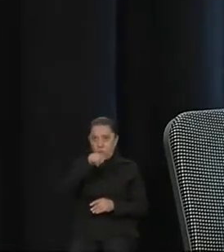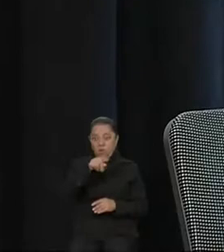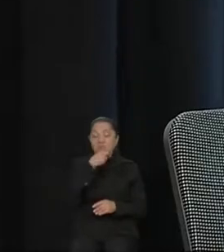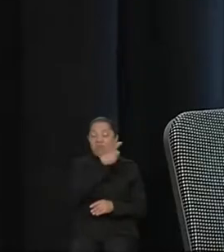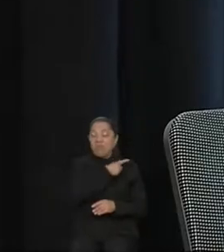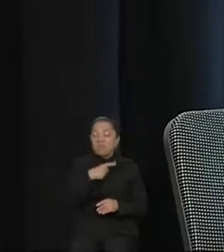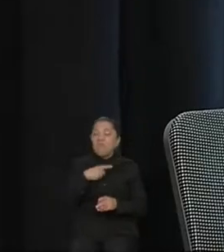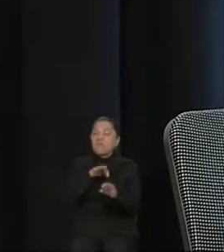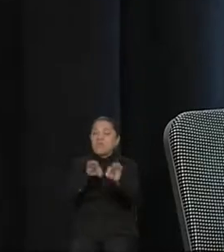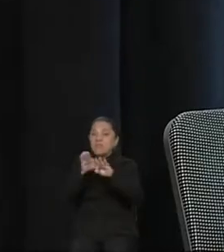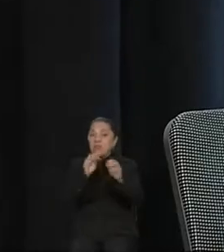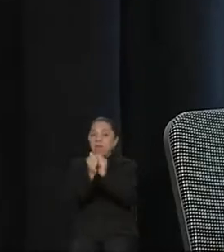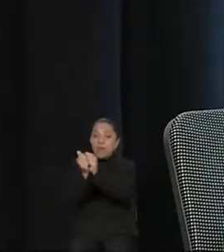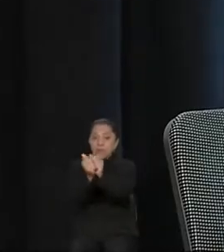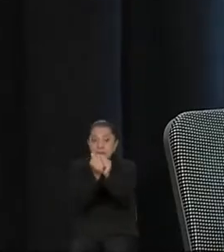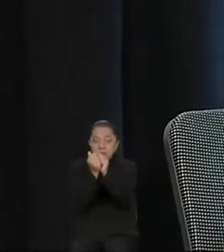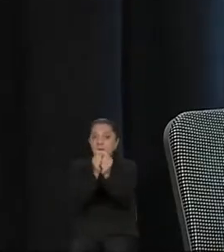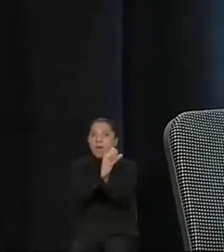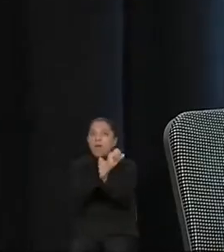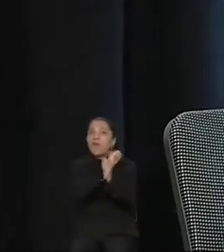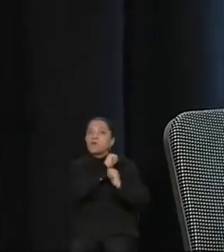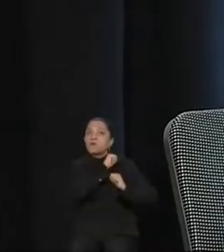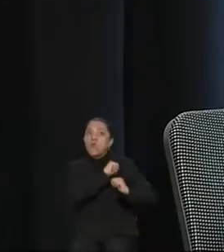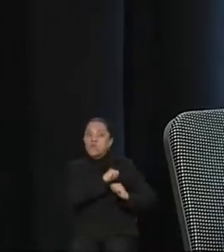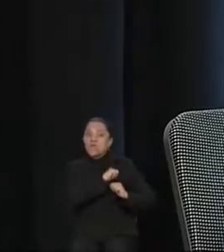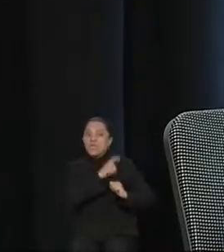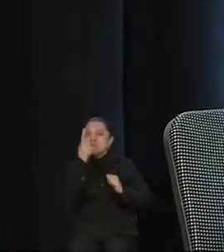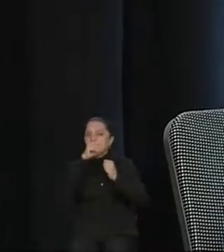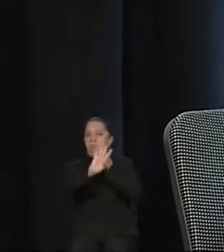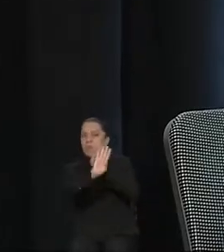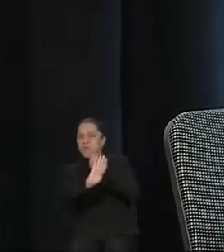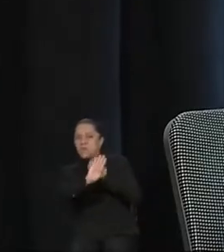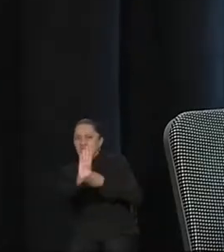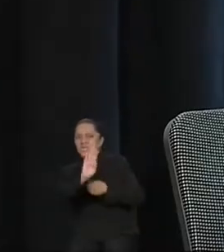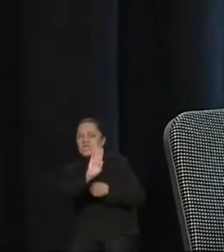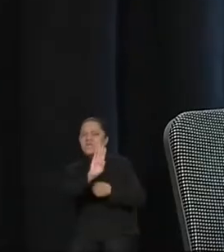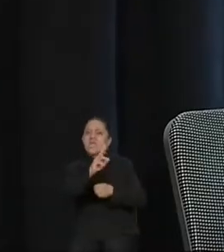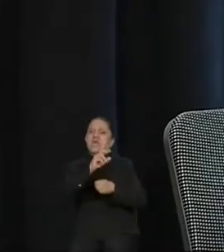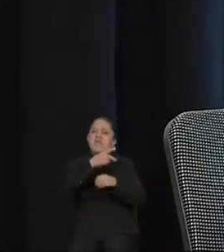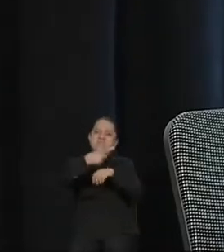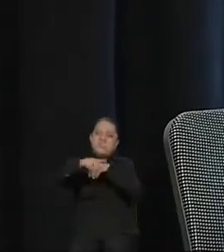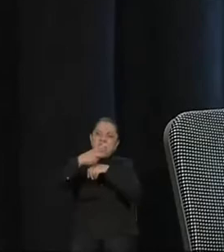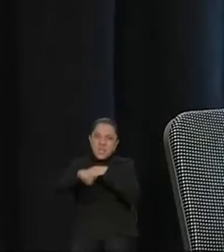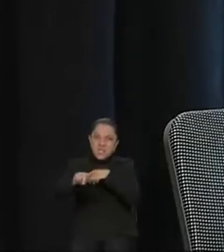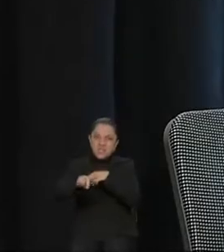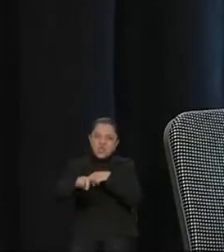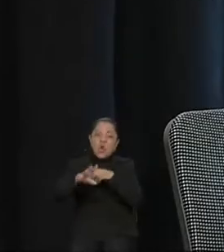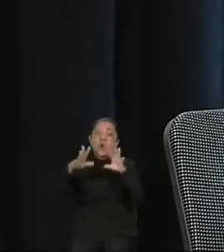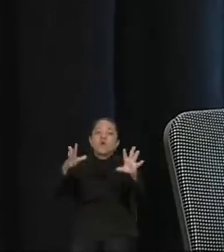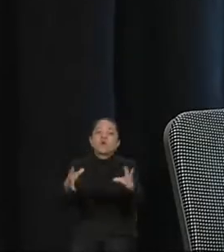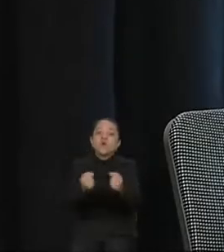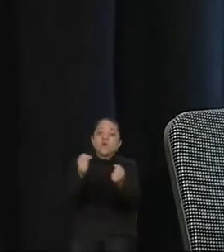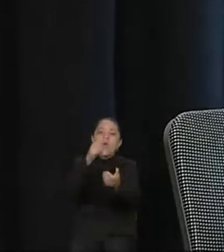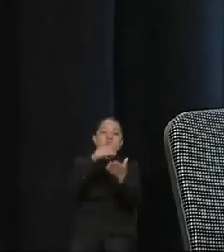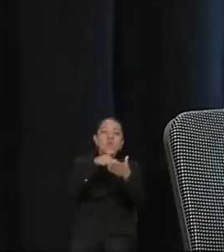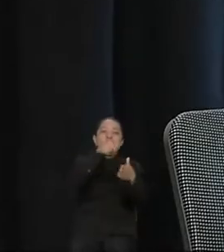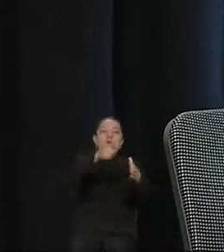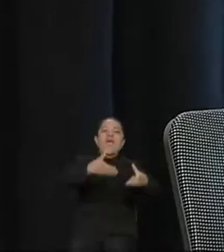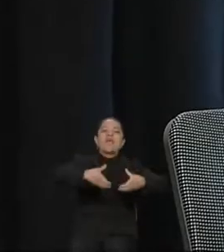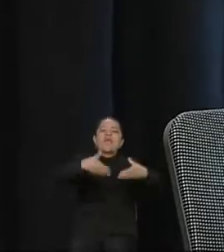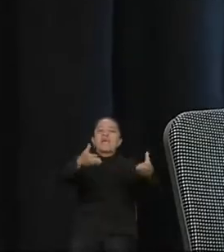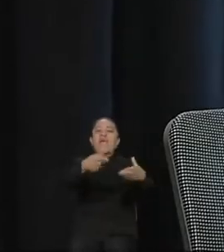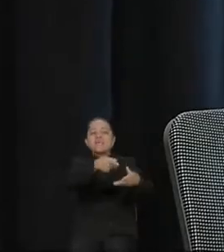en materia de prevención del delito, recuperando espacios públicos y, por supuesto, garantizando entornos más tranquilos y más seguros.